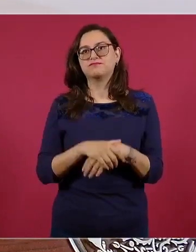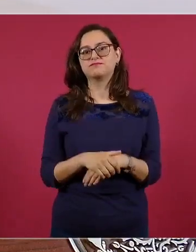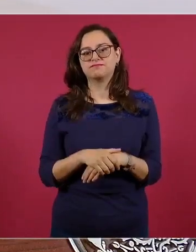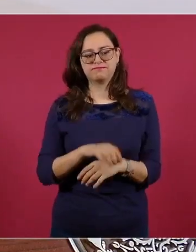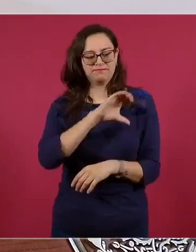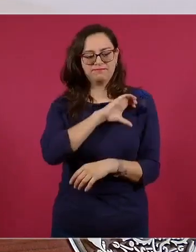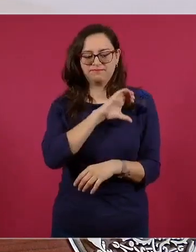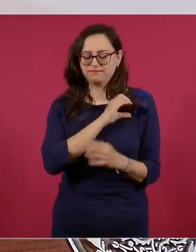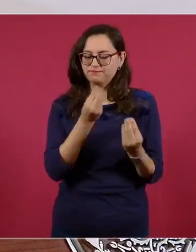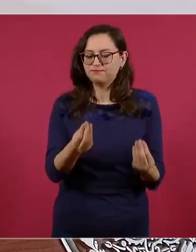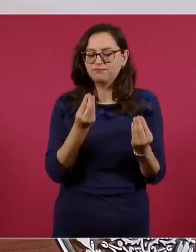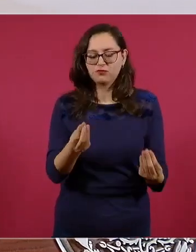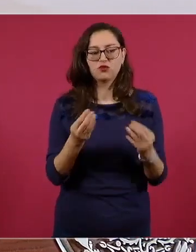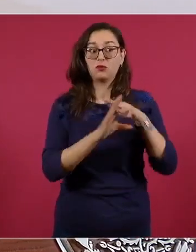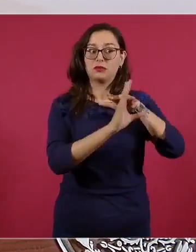nos queremos tanto.